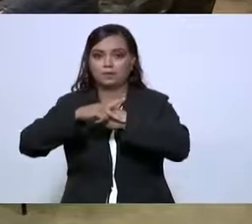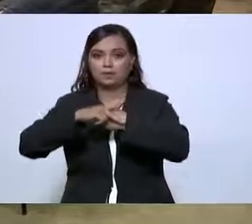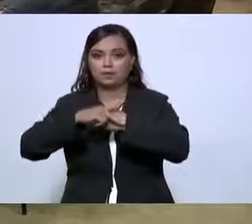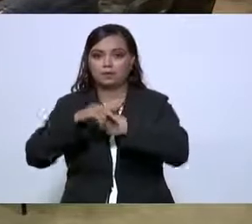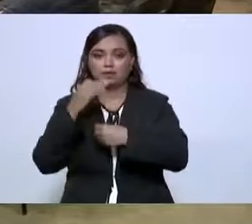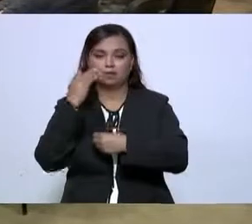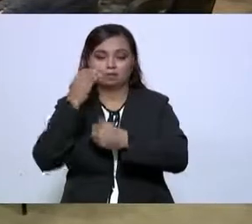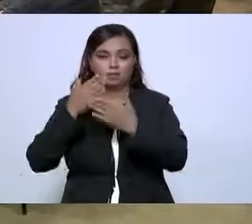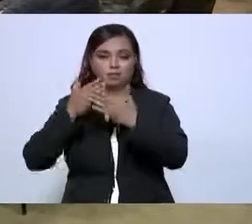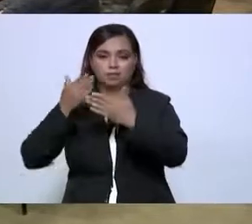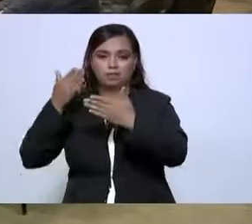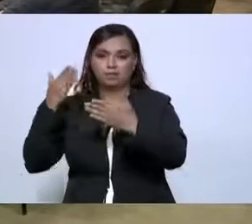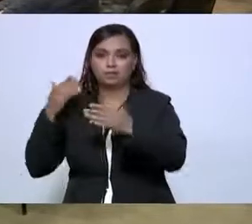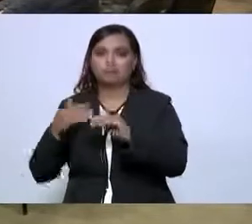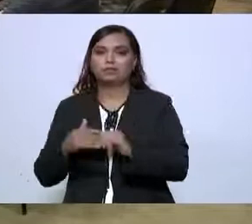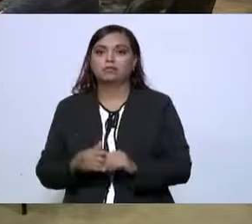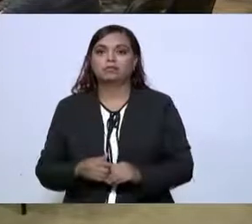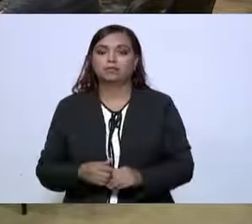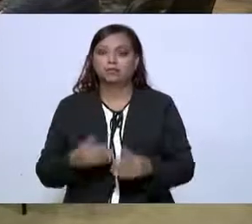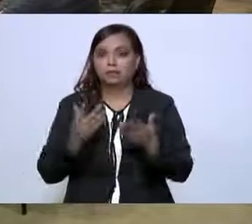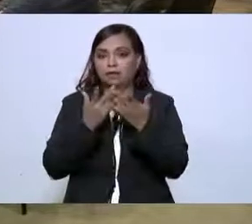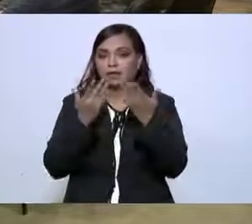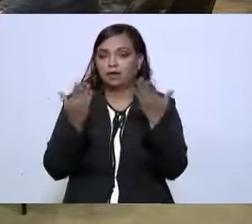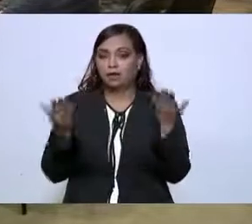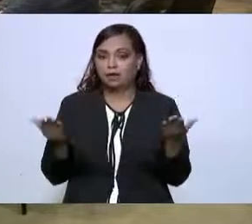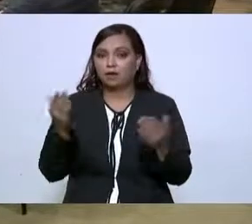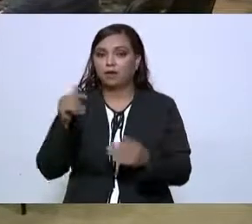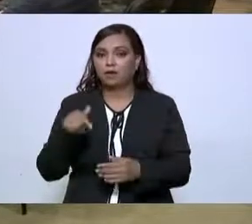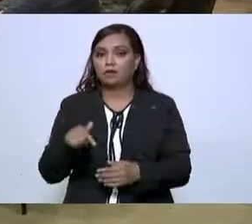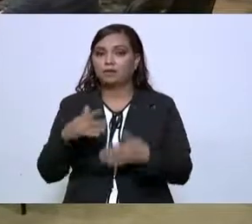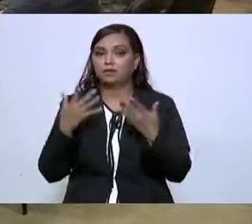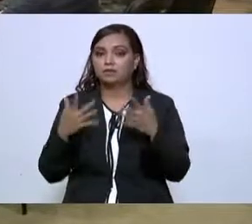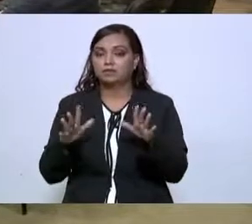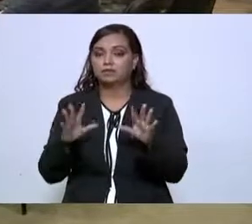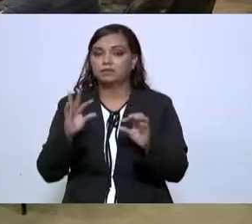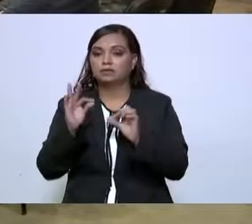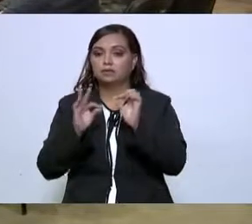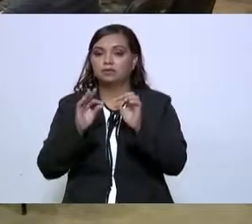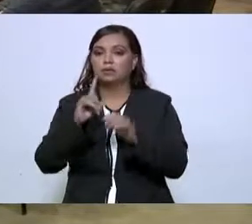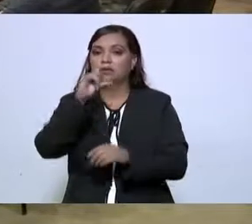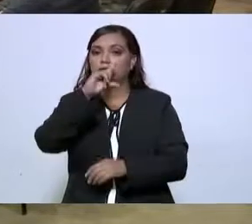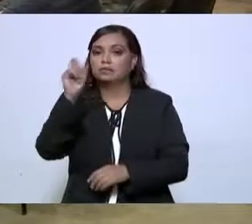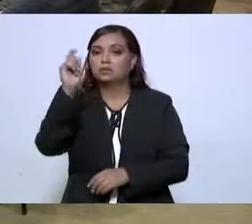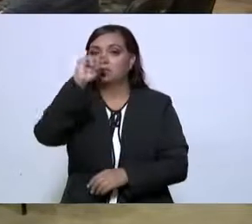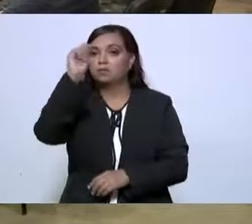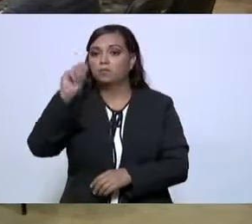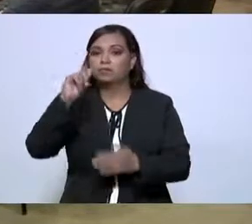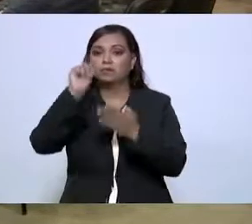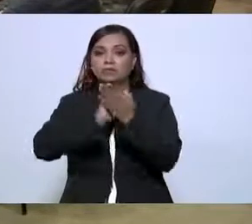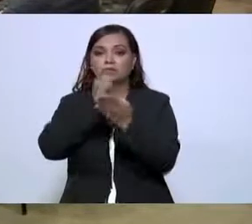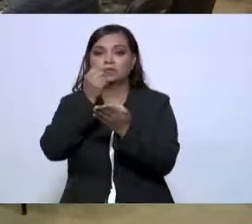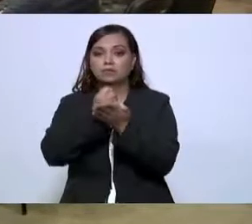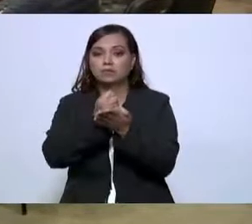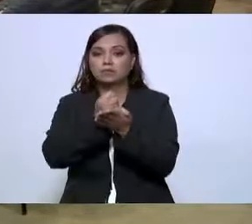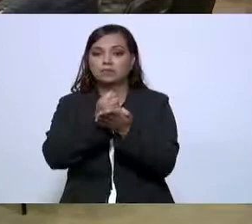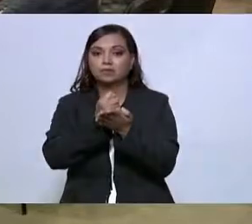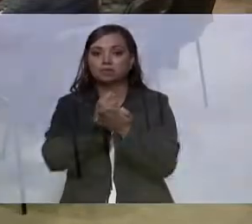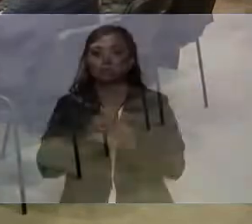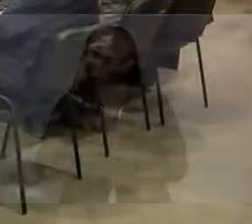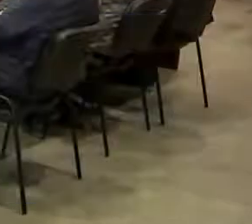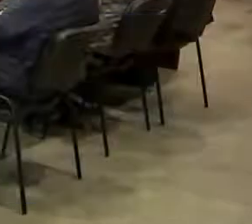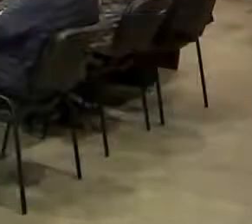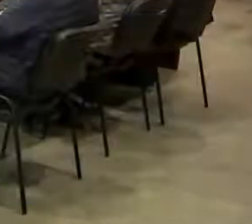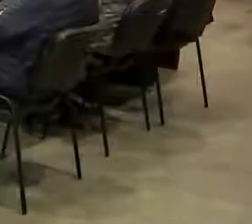momento, que ahora ya casi es el 100 por ciento en Tamaulipas de